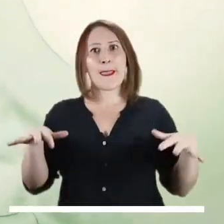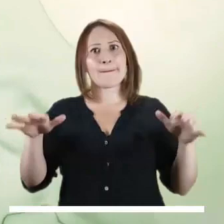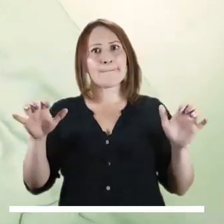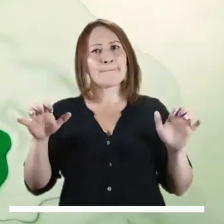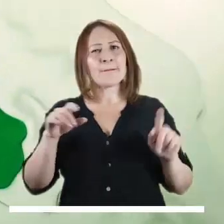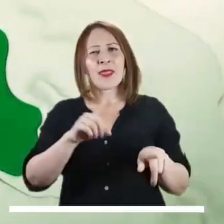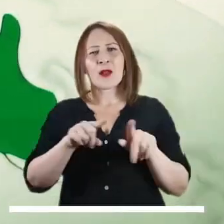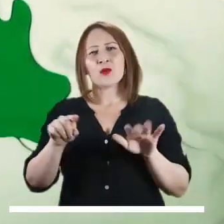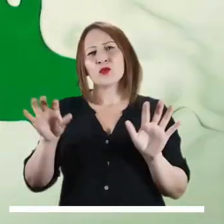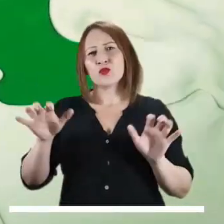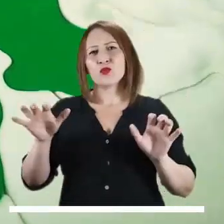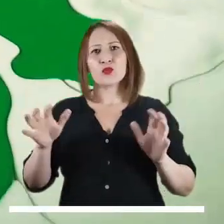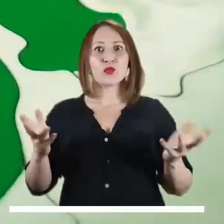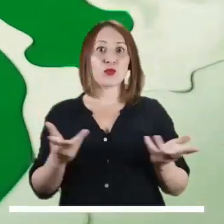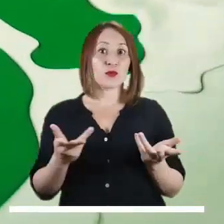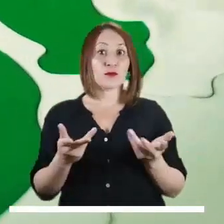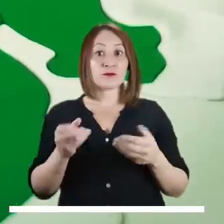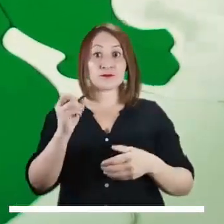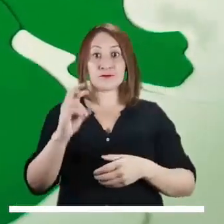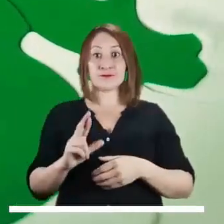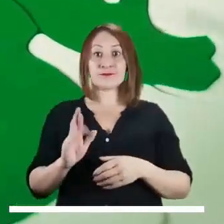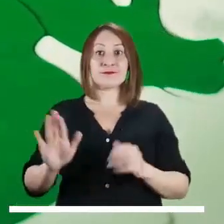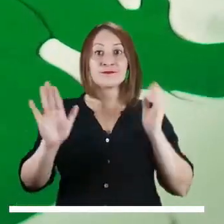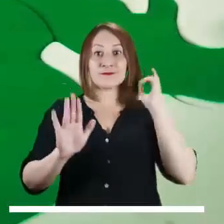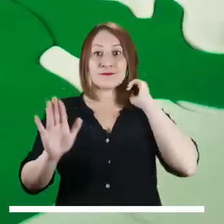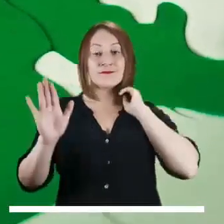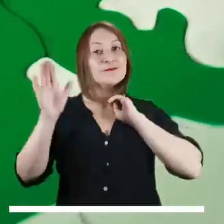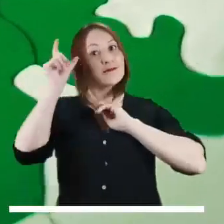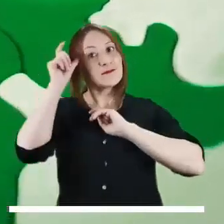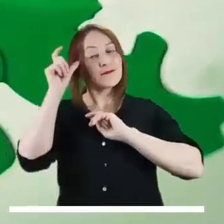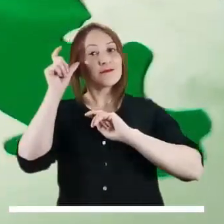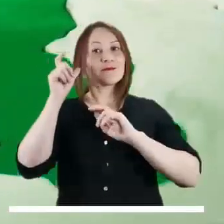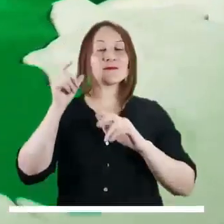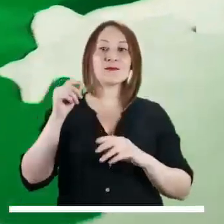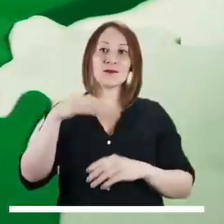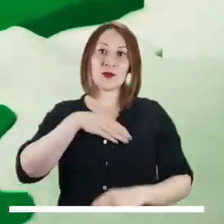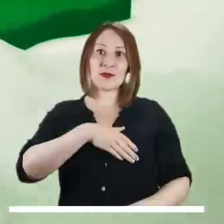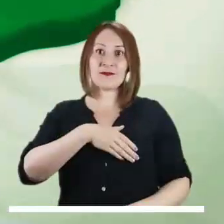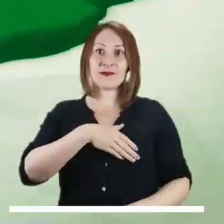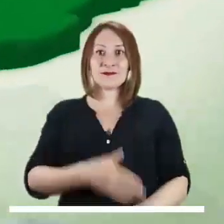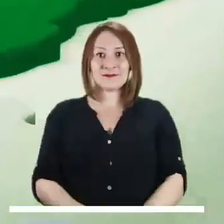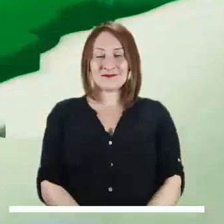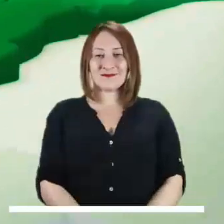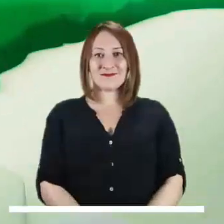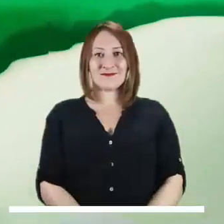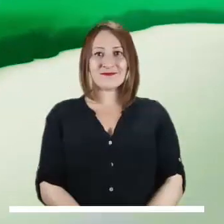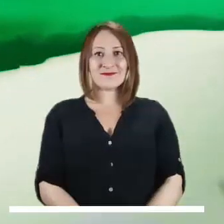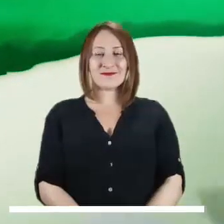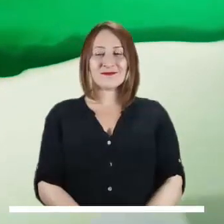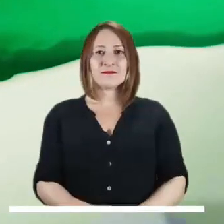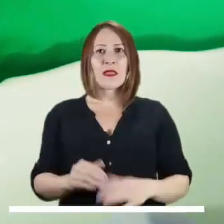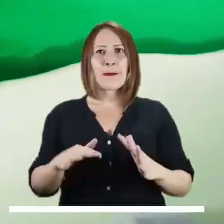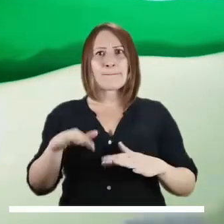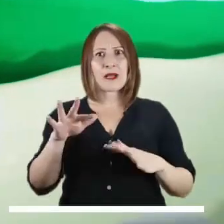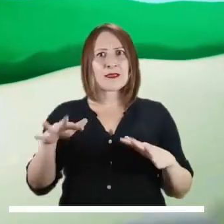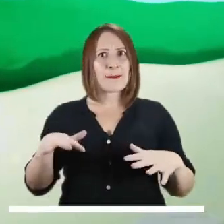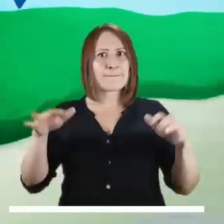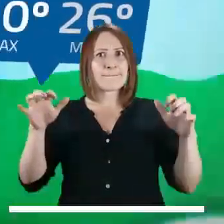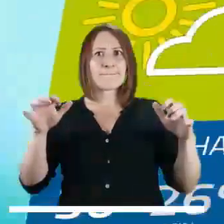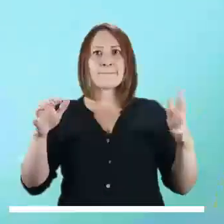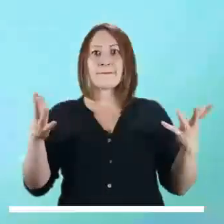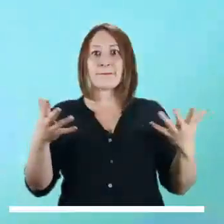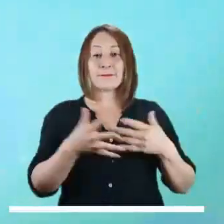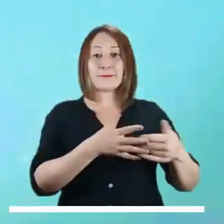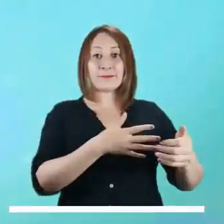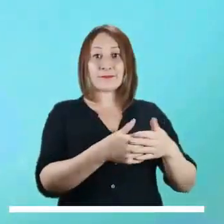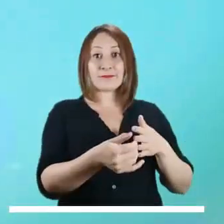Mañana seca promete el Caribe colombiano, salvo por algunas lluvias ligeras, en el sur de los departamentos de Córdoba y Bolívar. Aunque